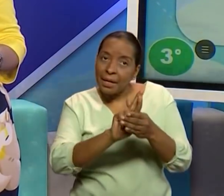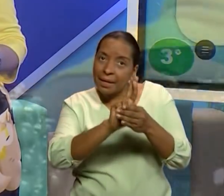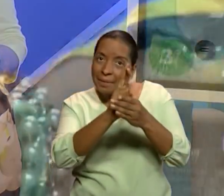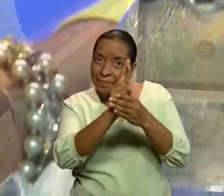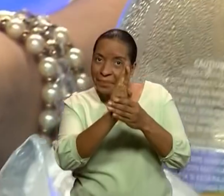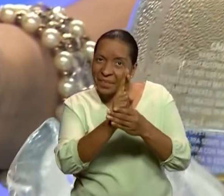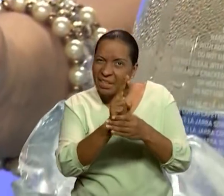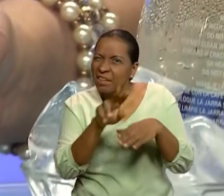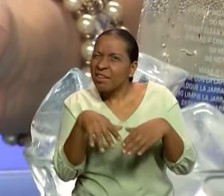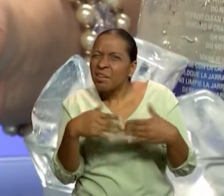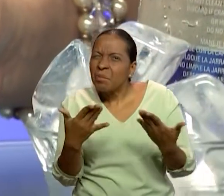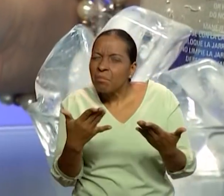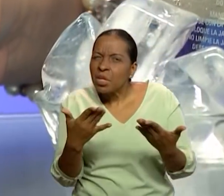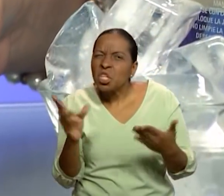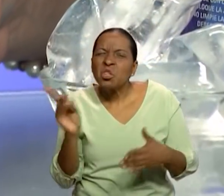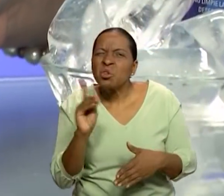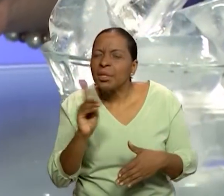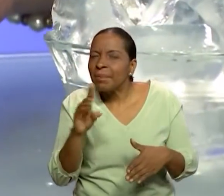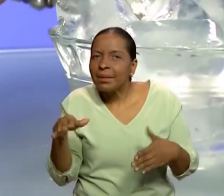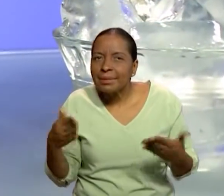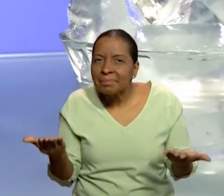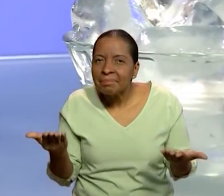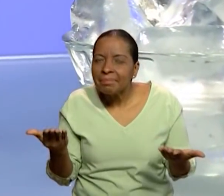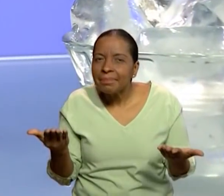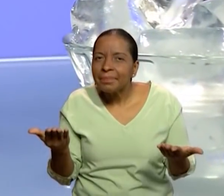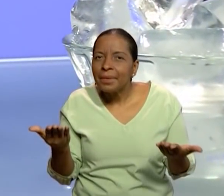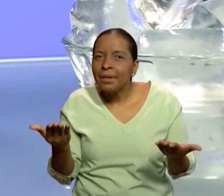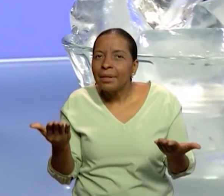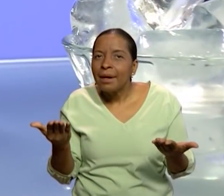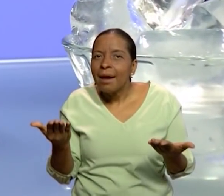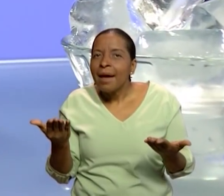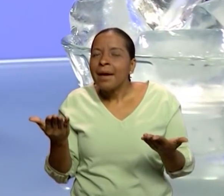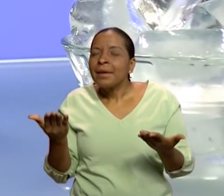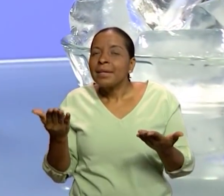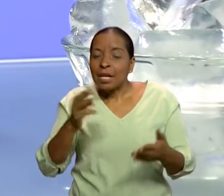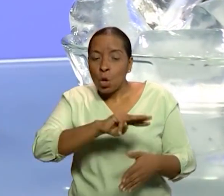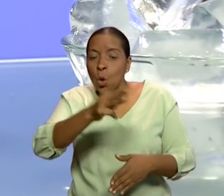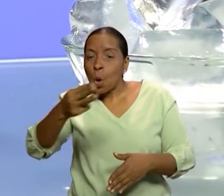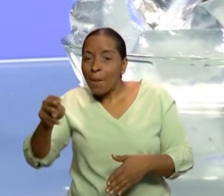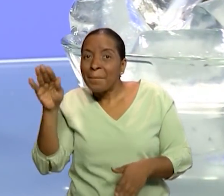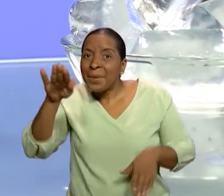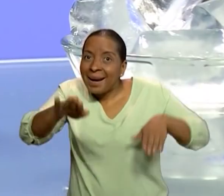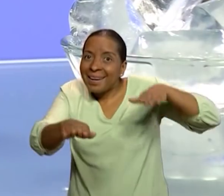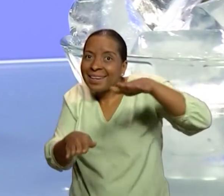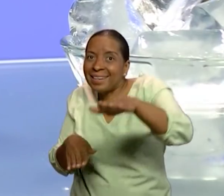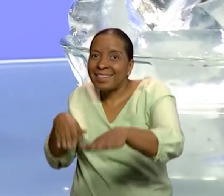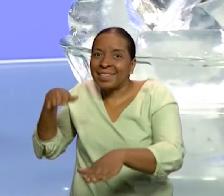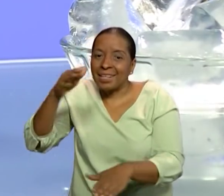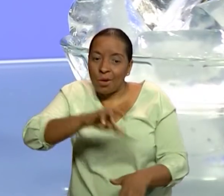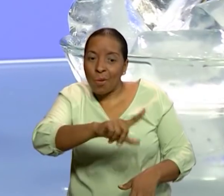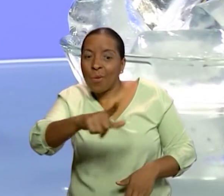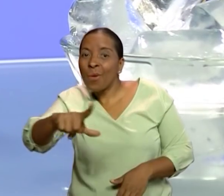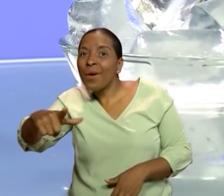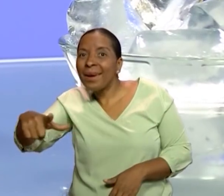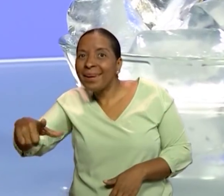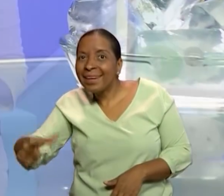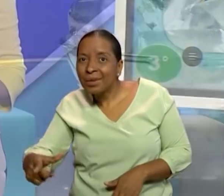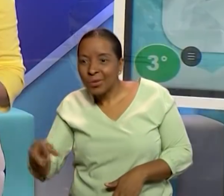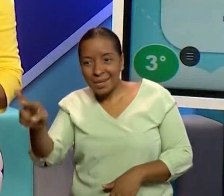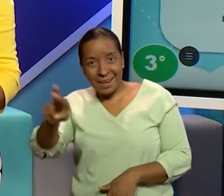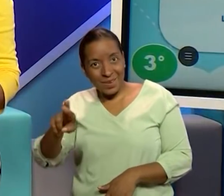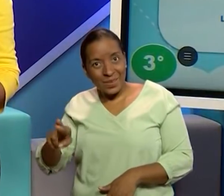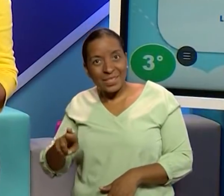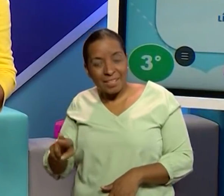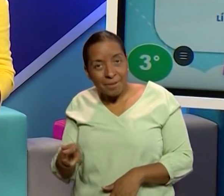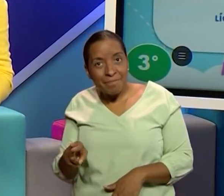¿Y dónde lo podemos encontrar? En los mares, en los lagos, en los ríos.